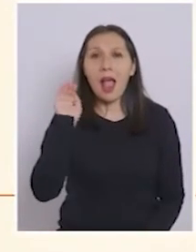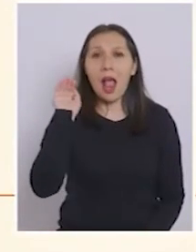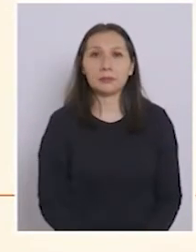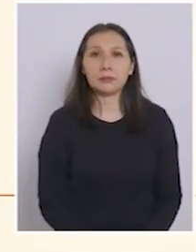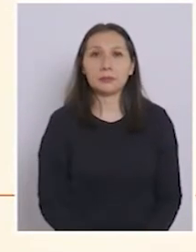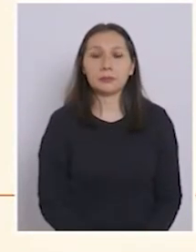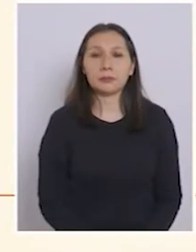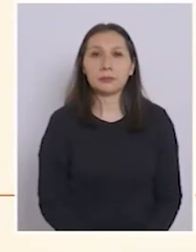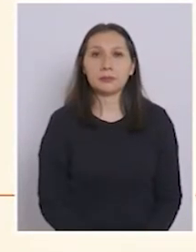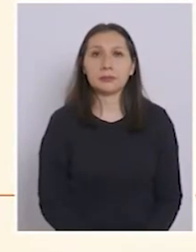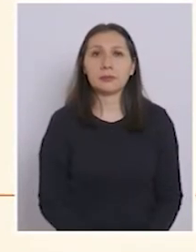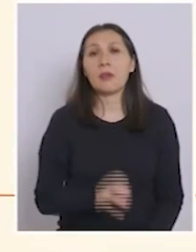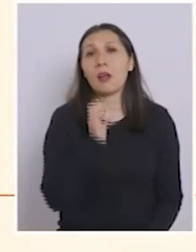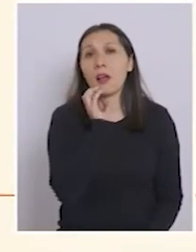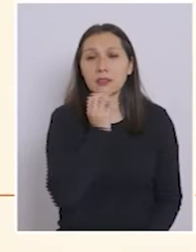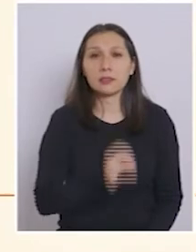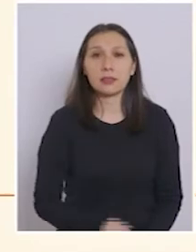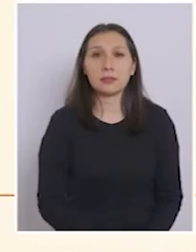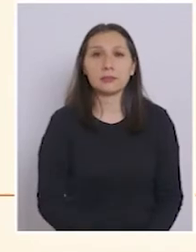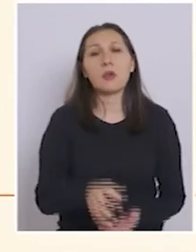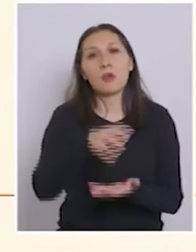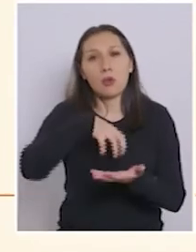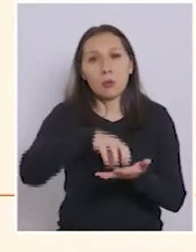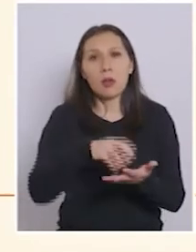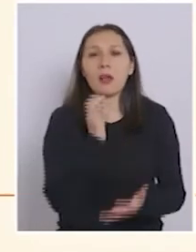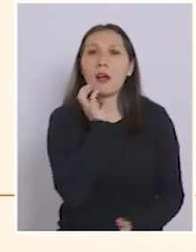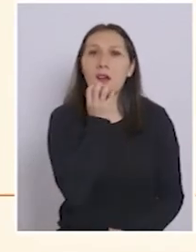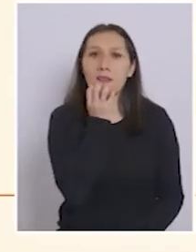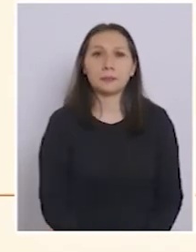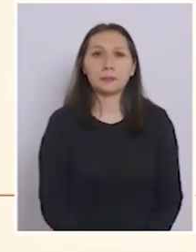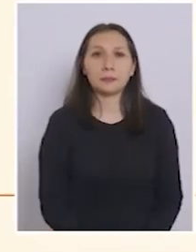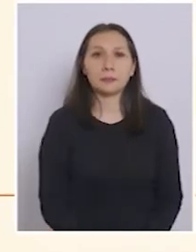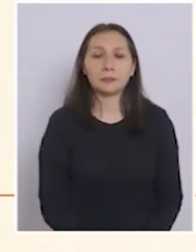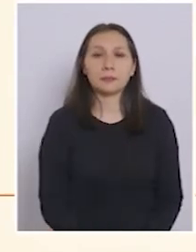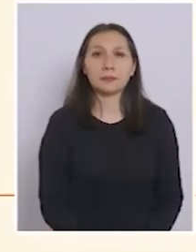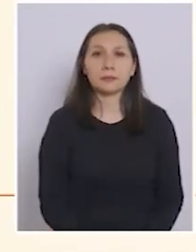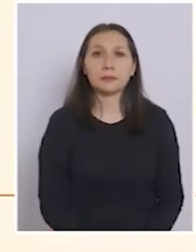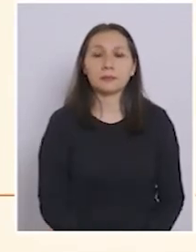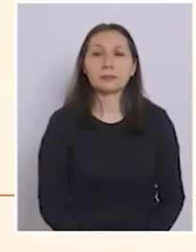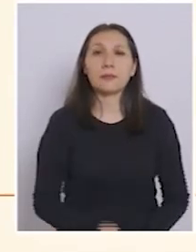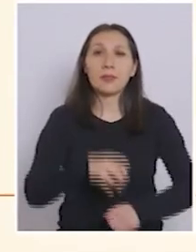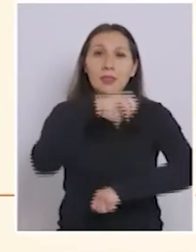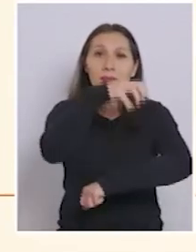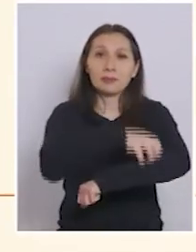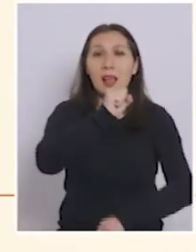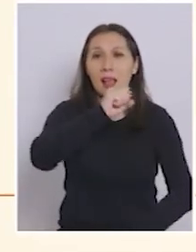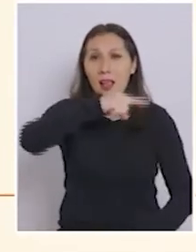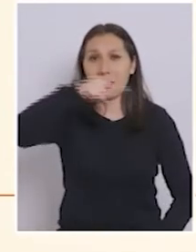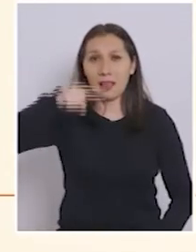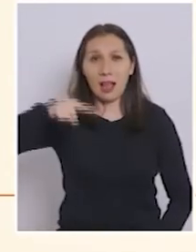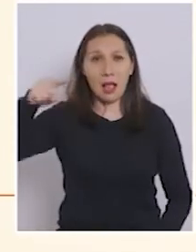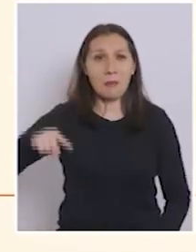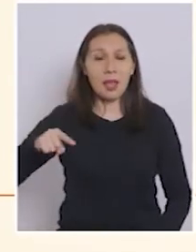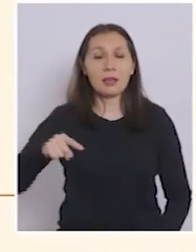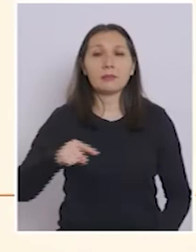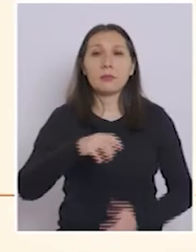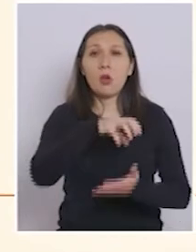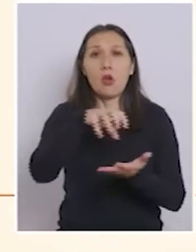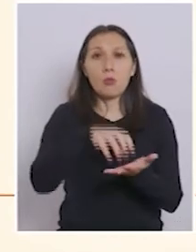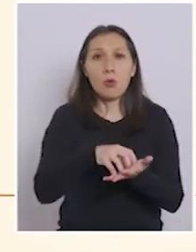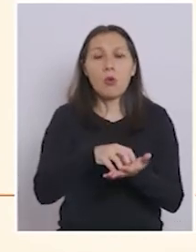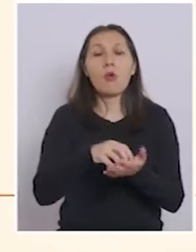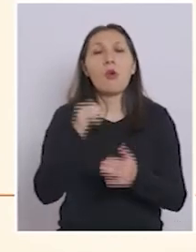Hospicio. En Antofagasta, la comuna de Antofagasta. En la región de Atacama, las comunas de